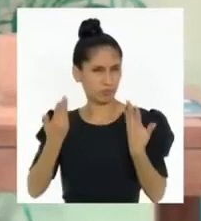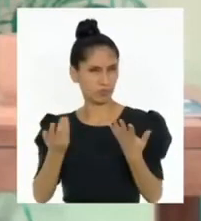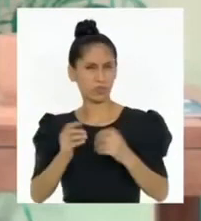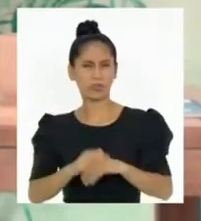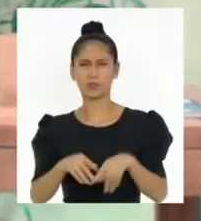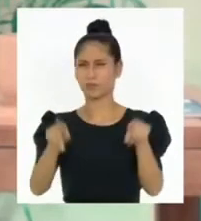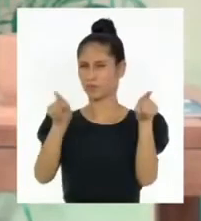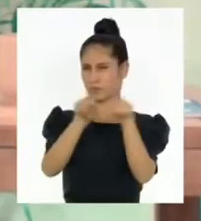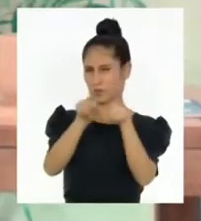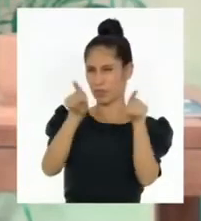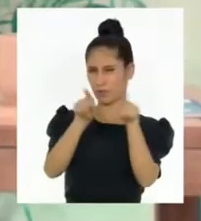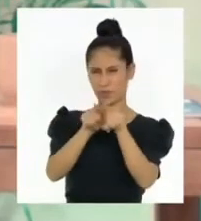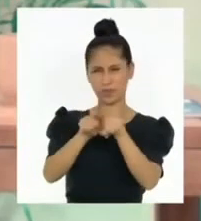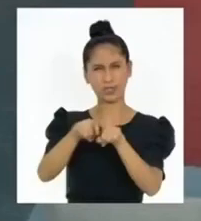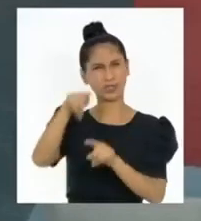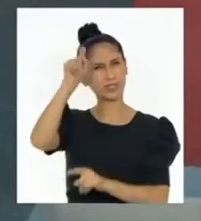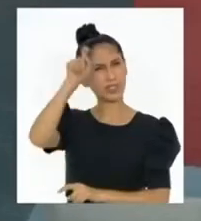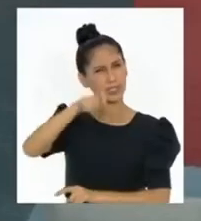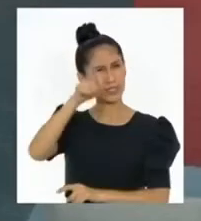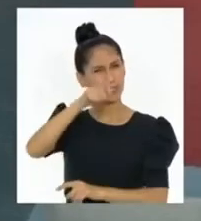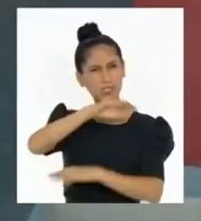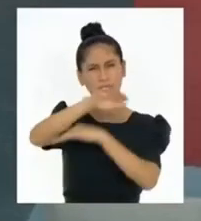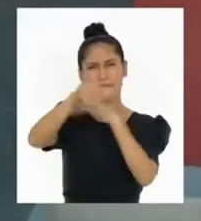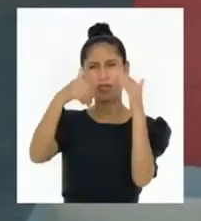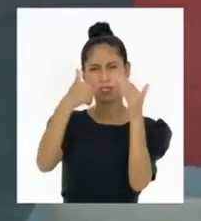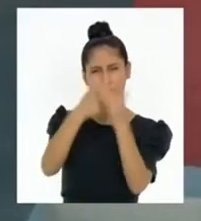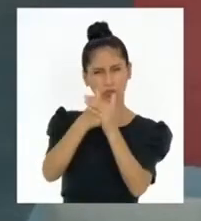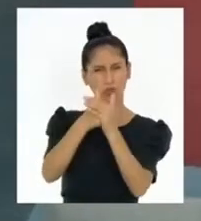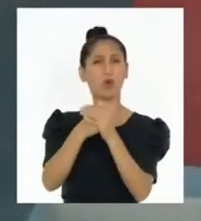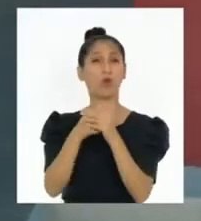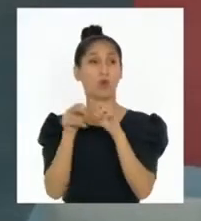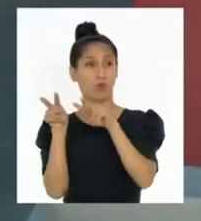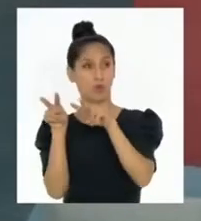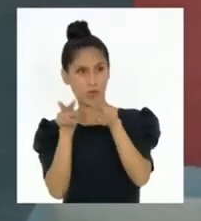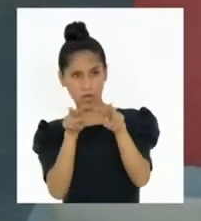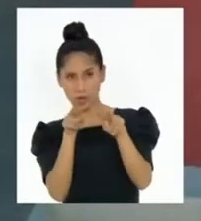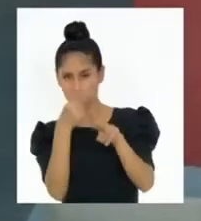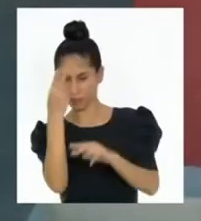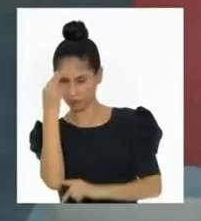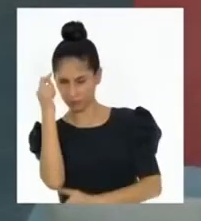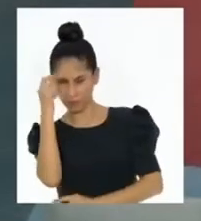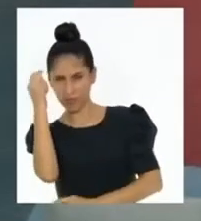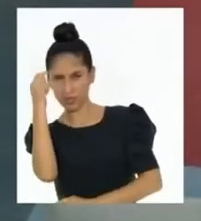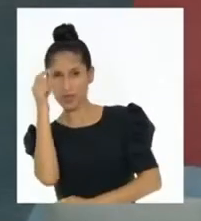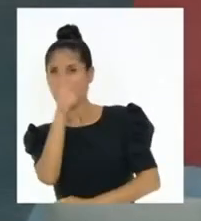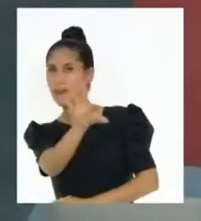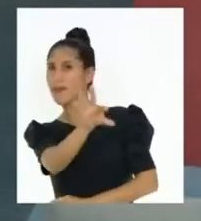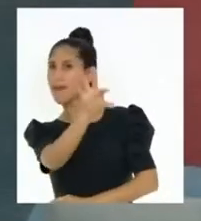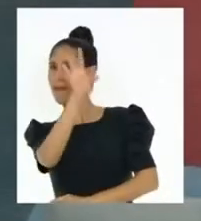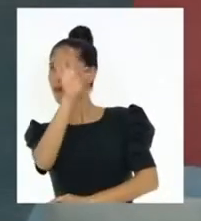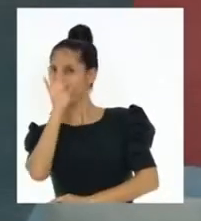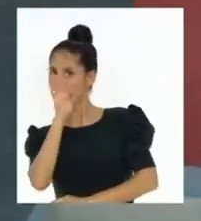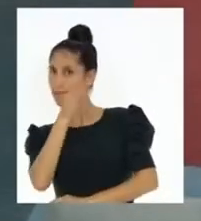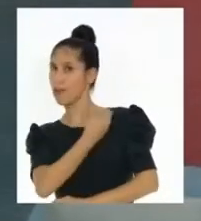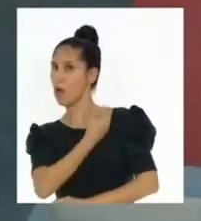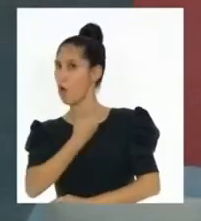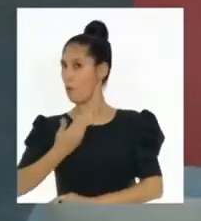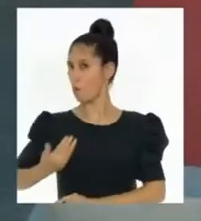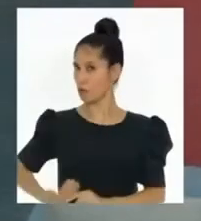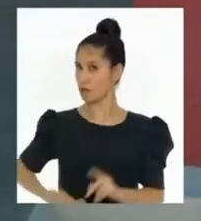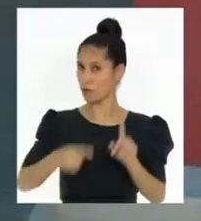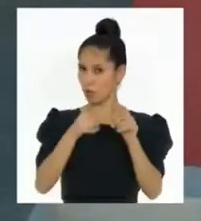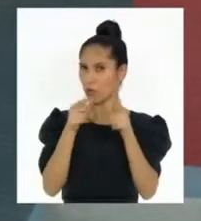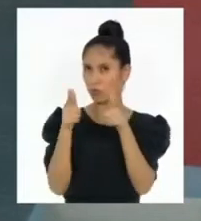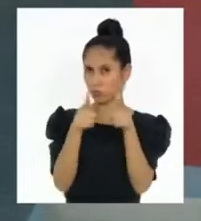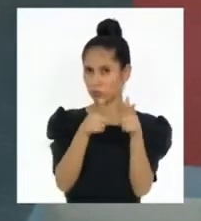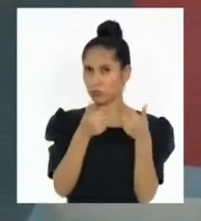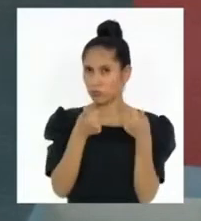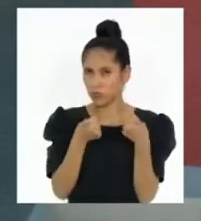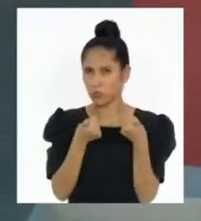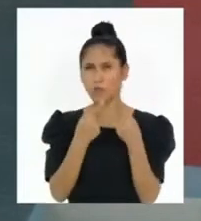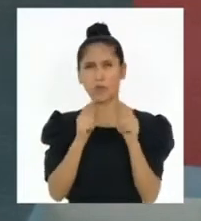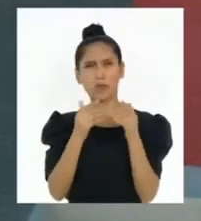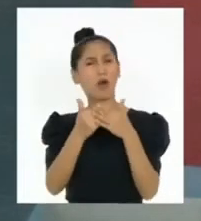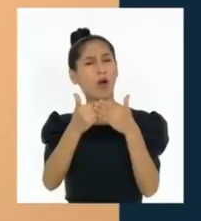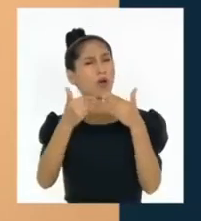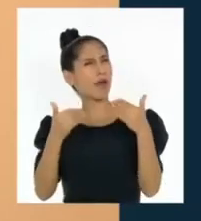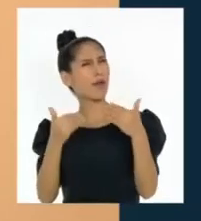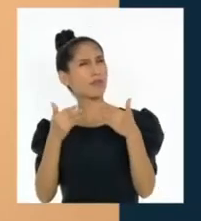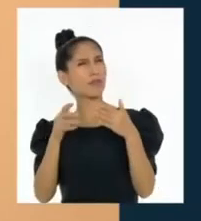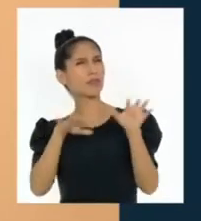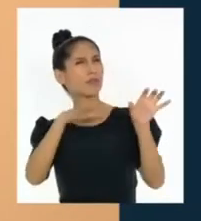Es vital que estemos bien representados o el bien común no se logrará. ¿Y qué acciones podemos tomar para lograrlo?